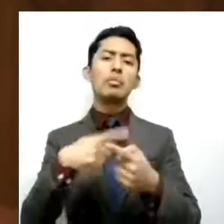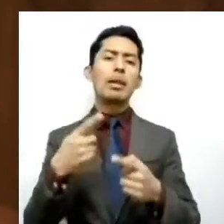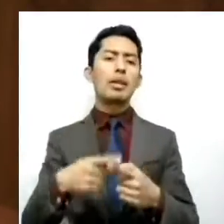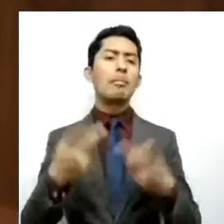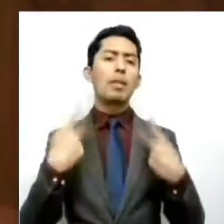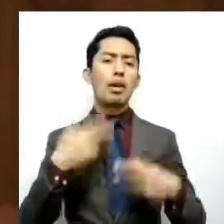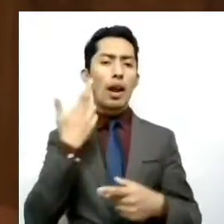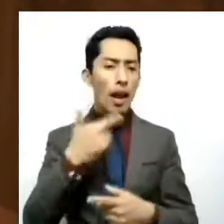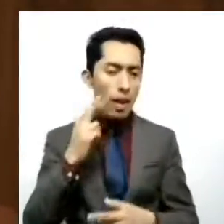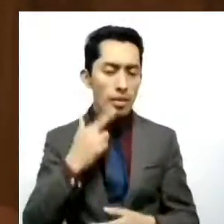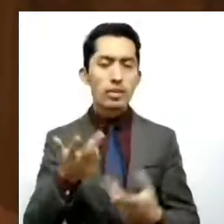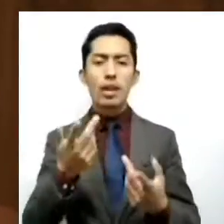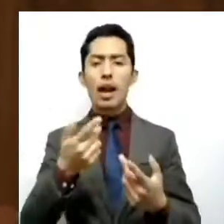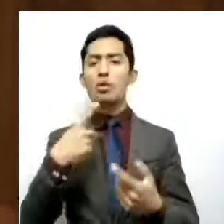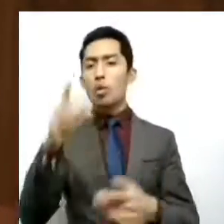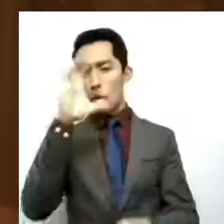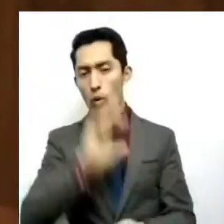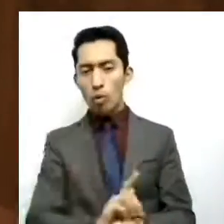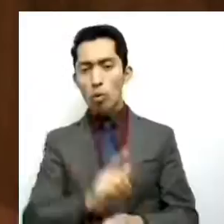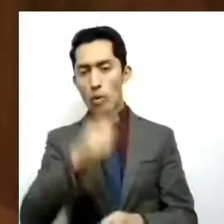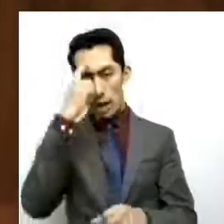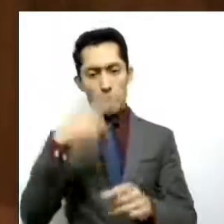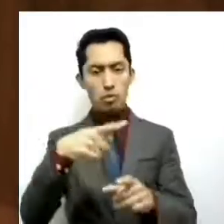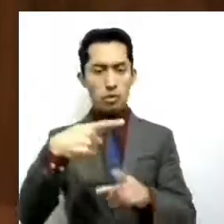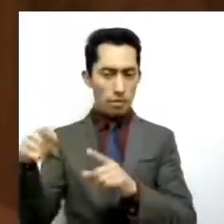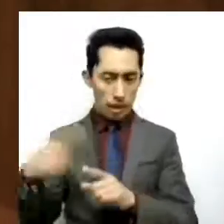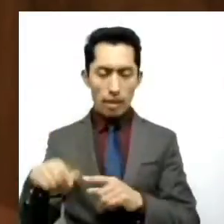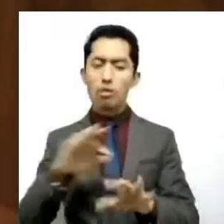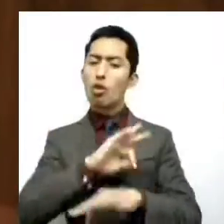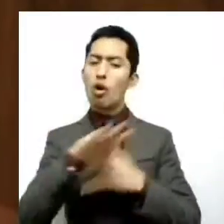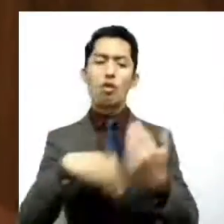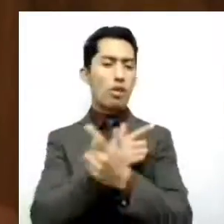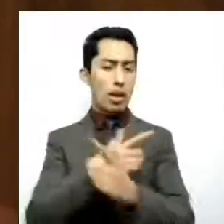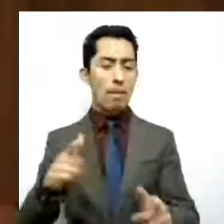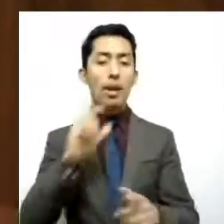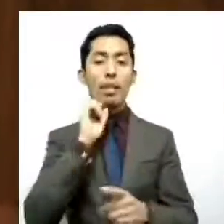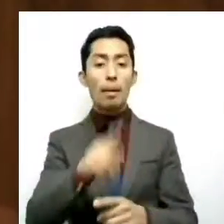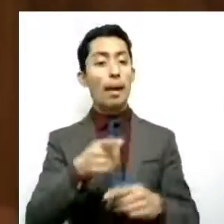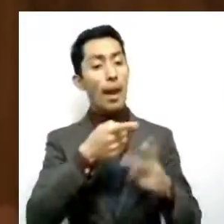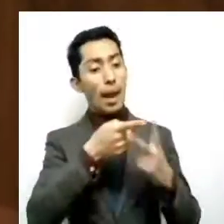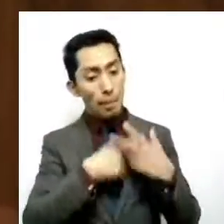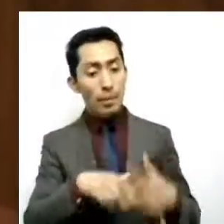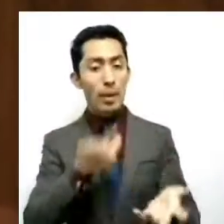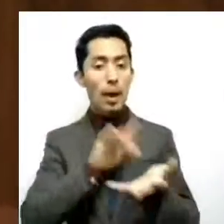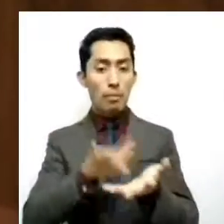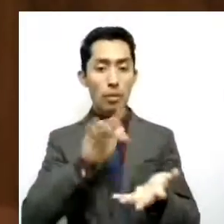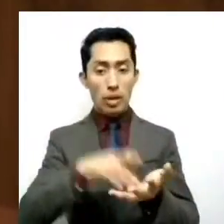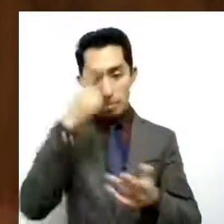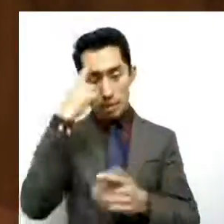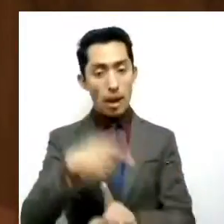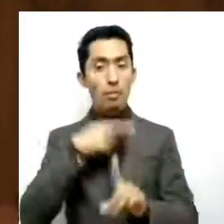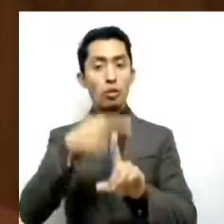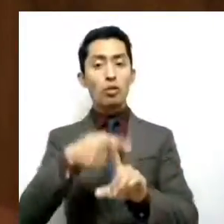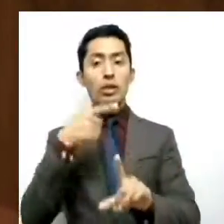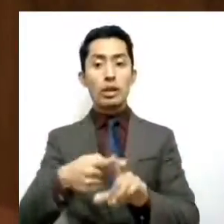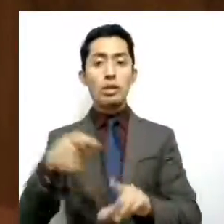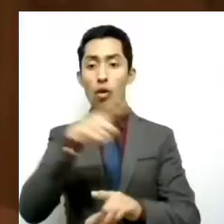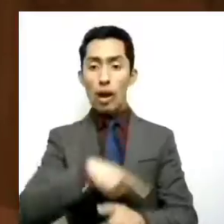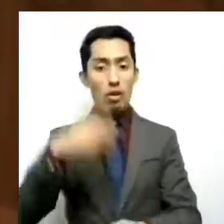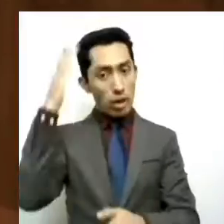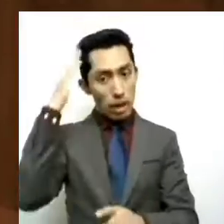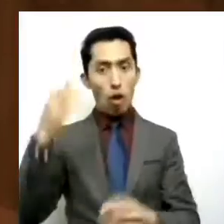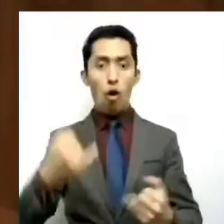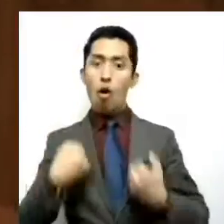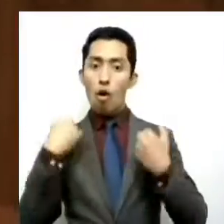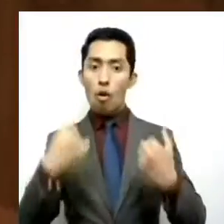culturas y credos. Además, son semilleros de liderazgo positivo en la juventud, ya que dentro de